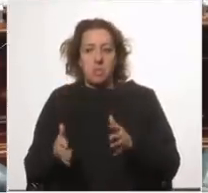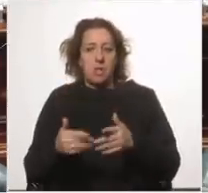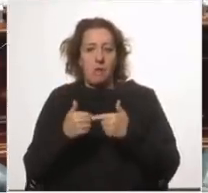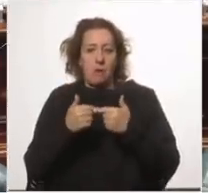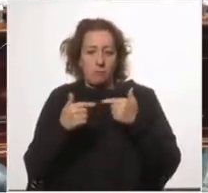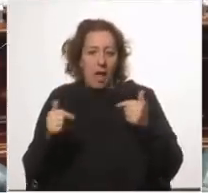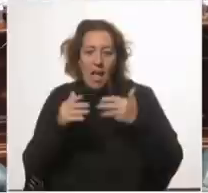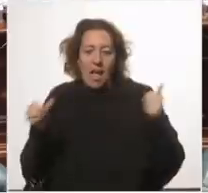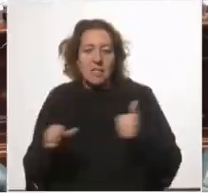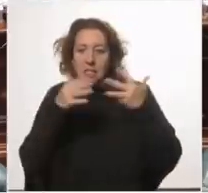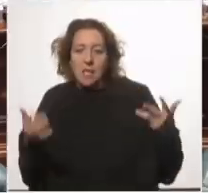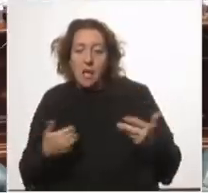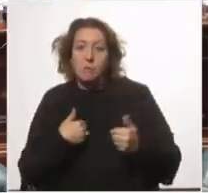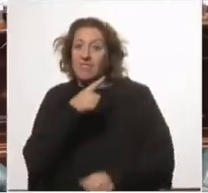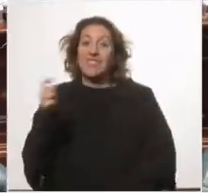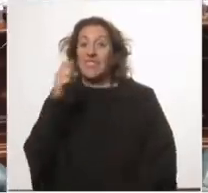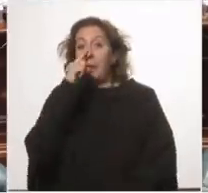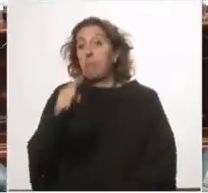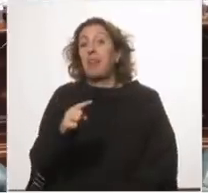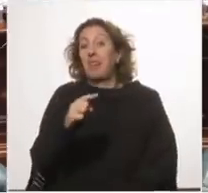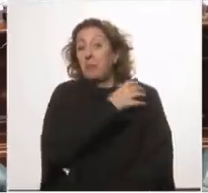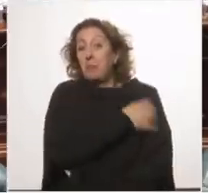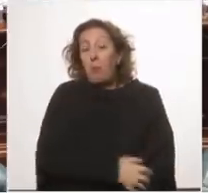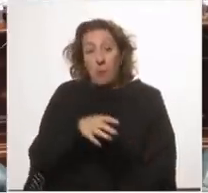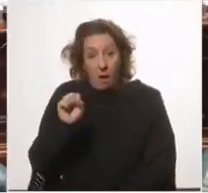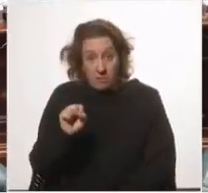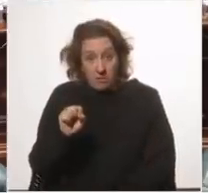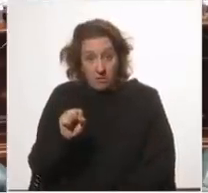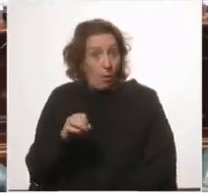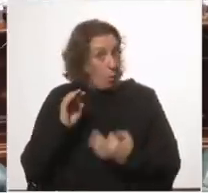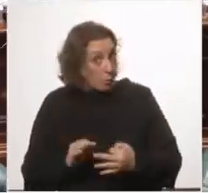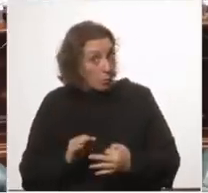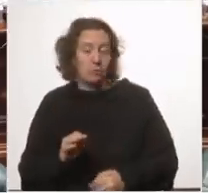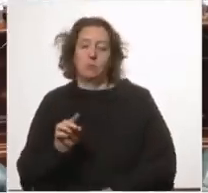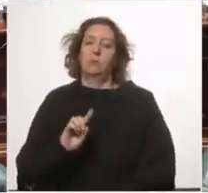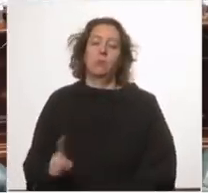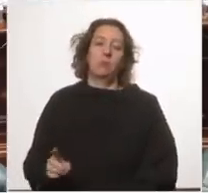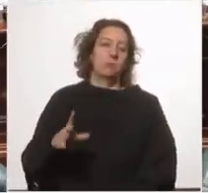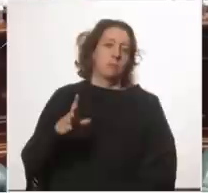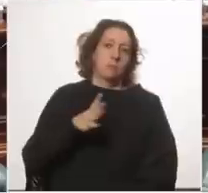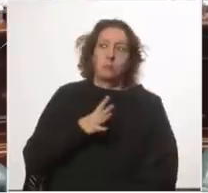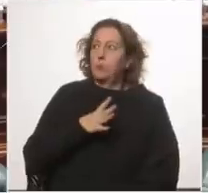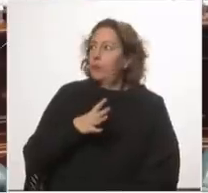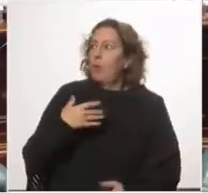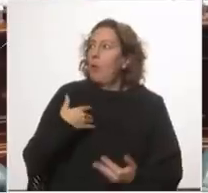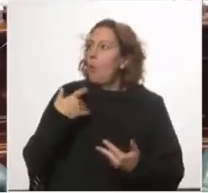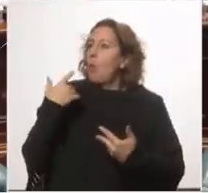pobres más le invocaron no, no le invocaron tuvieron la certeza y la rigurosidad académica para hacerlo